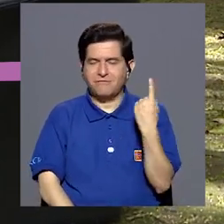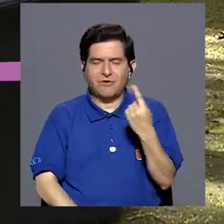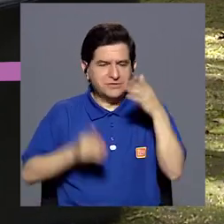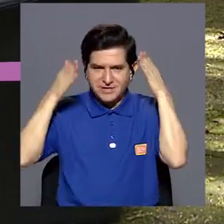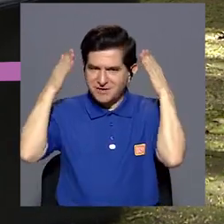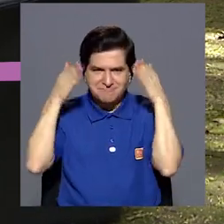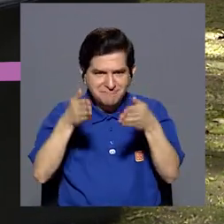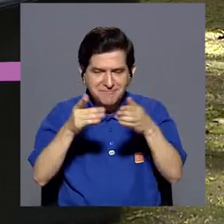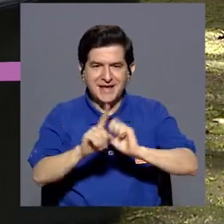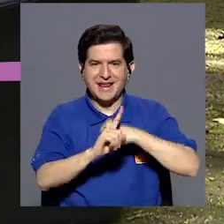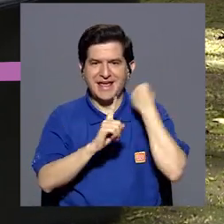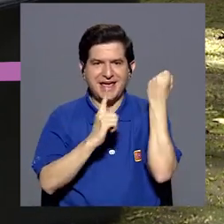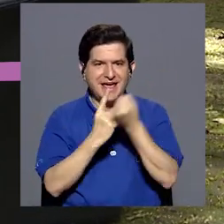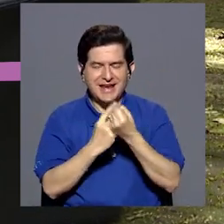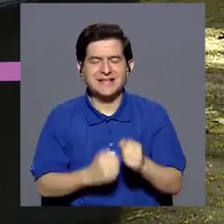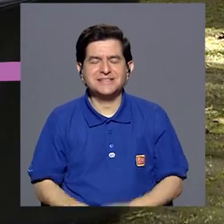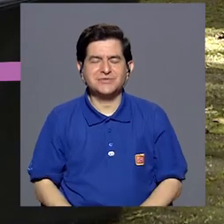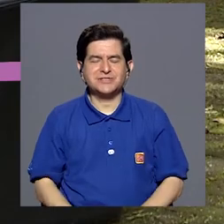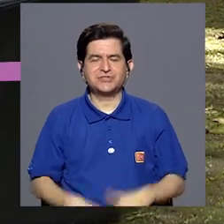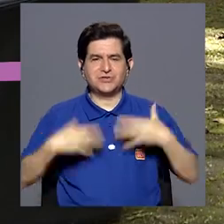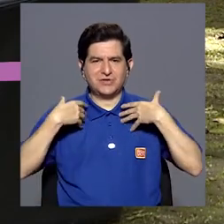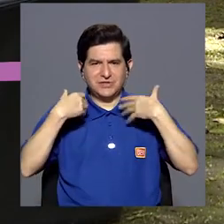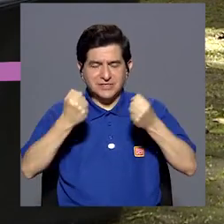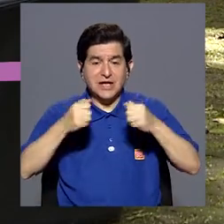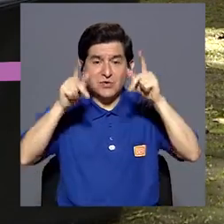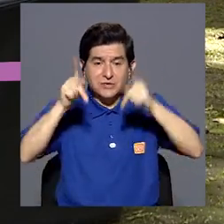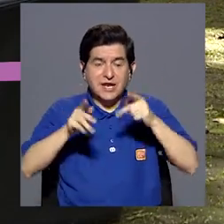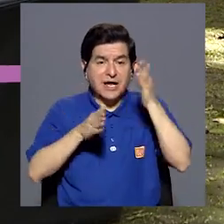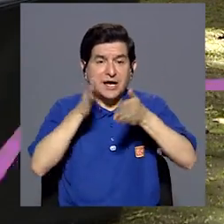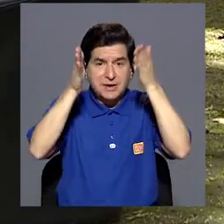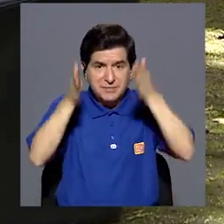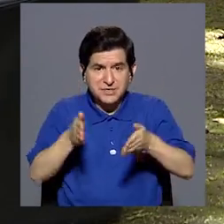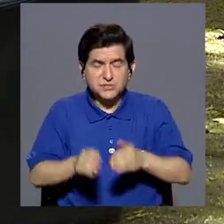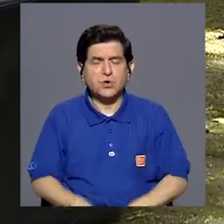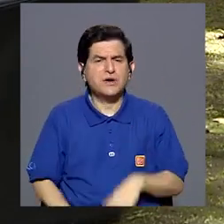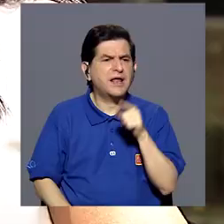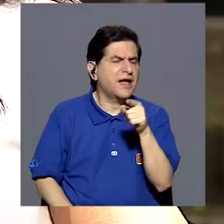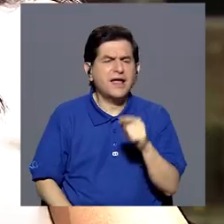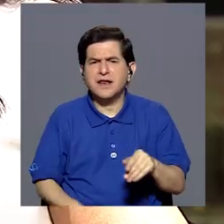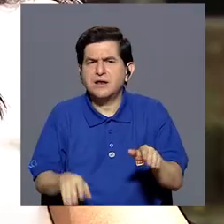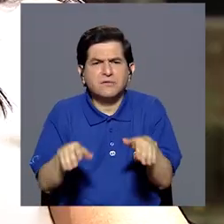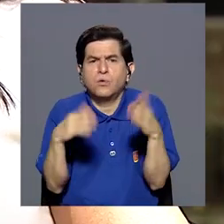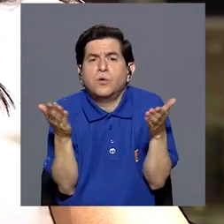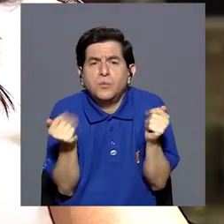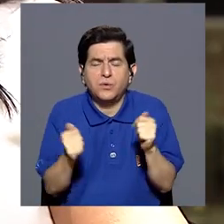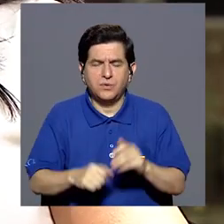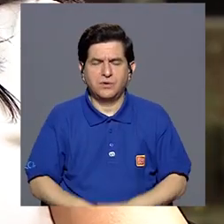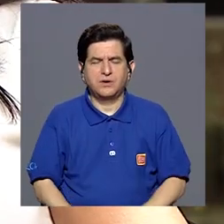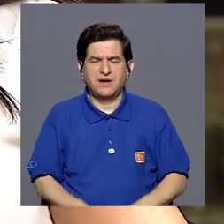en el estado de salud de la persona que tiene que cuidar, pero ¿cuál es la salud de ese cuidador? Sí. Muchas veces